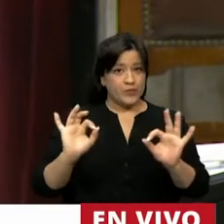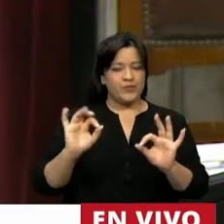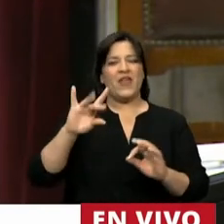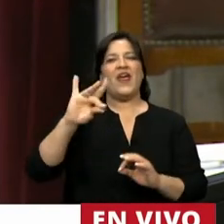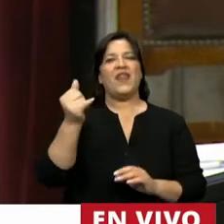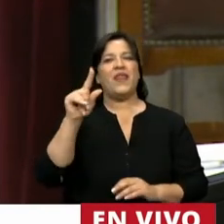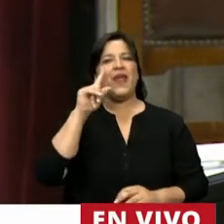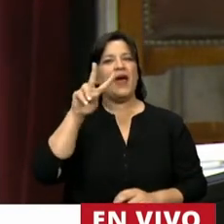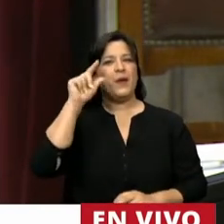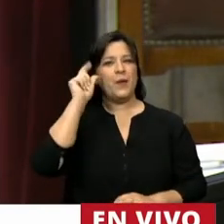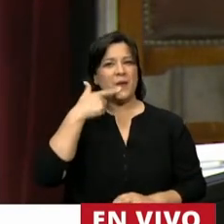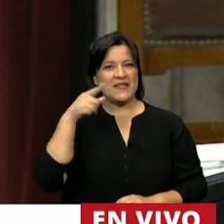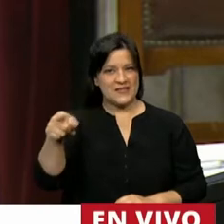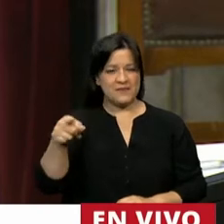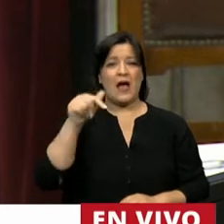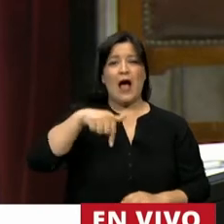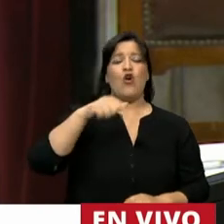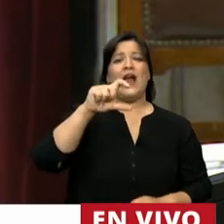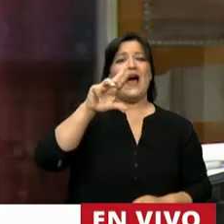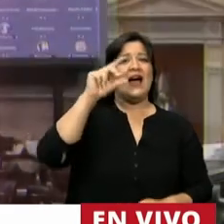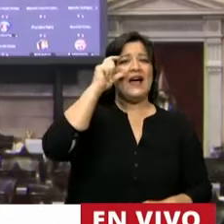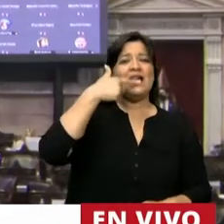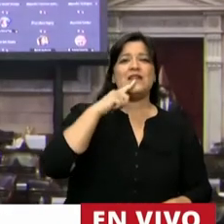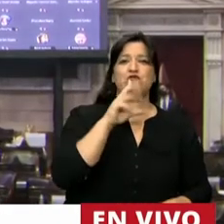Daibes. Diputada Cresto tiene la palabra.